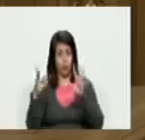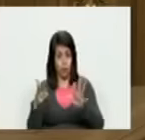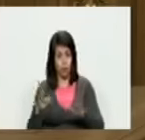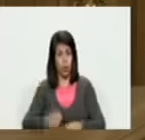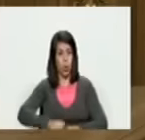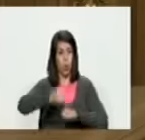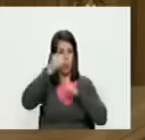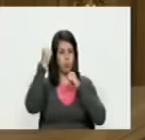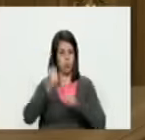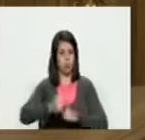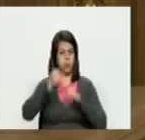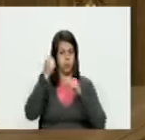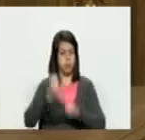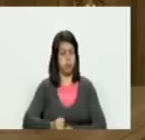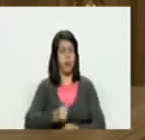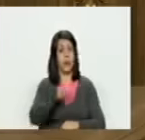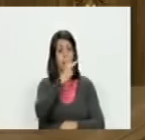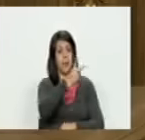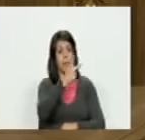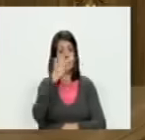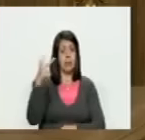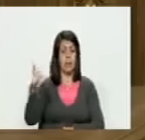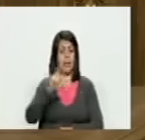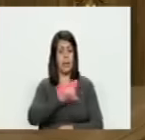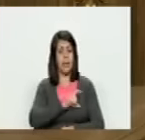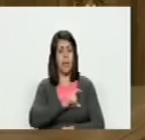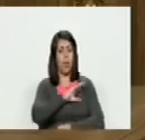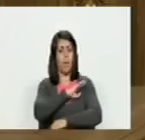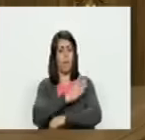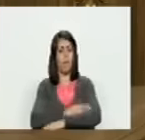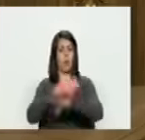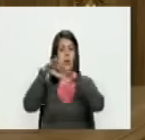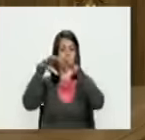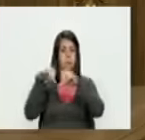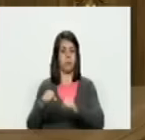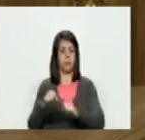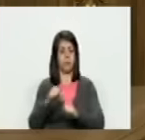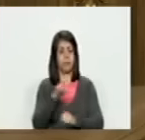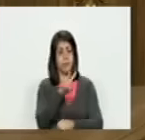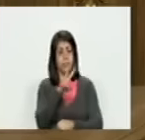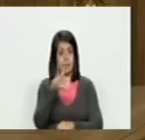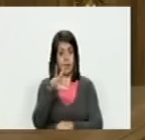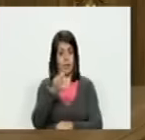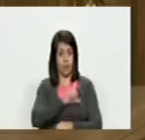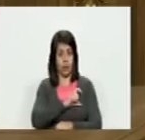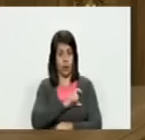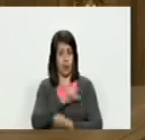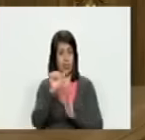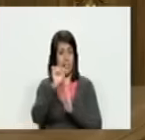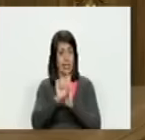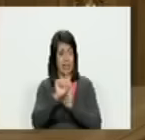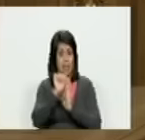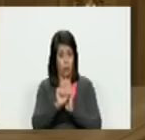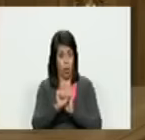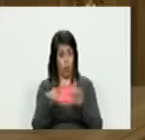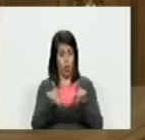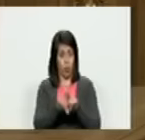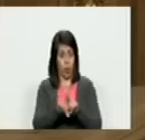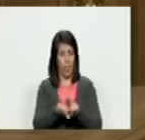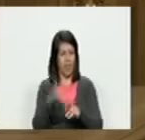en enero y el 23 de enero el pueblo tomó el poder para ello el 23 de enero una fecha simbólica y por eso Cuaidó se